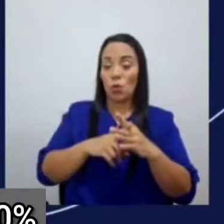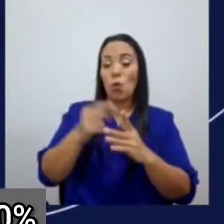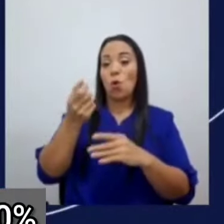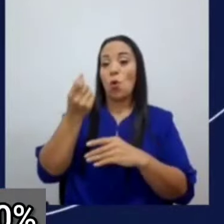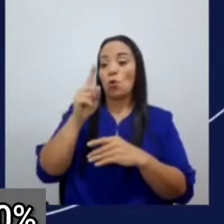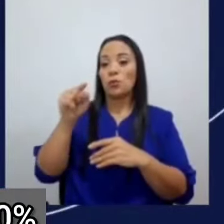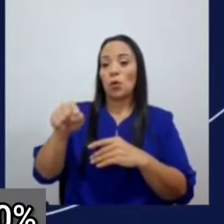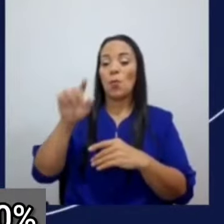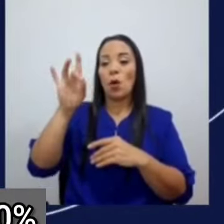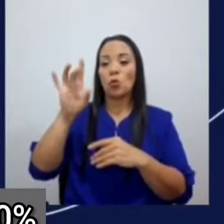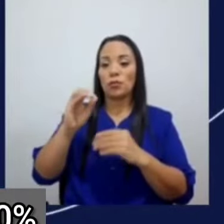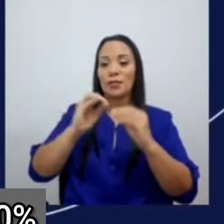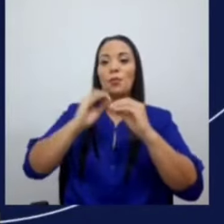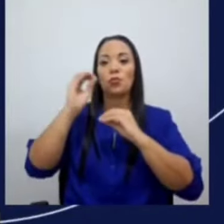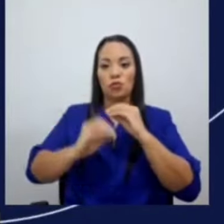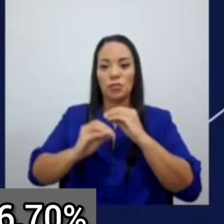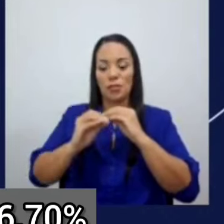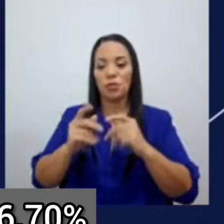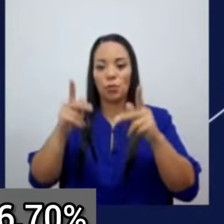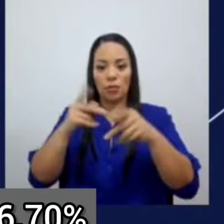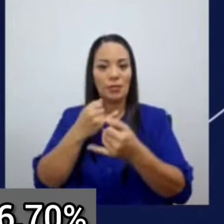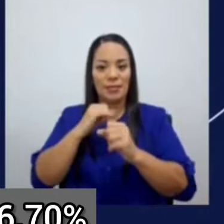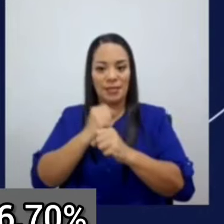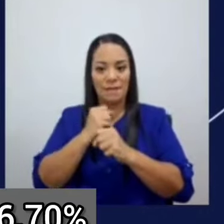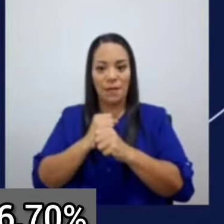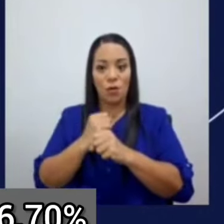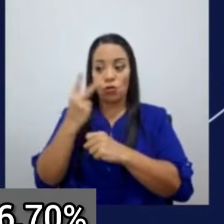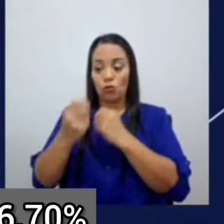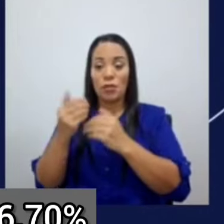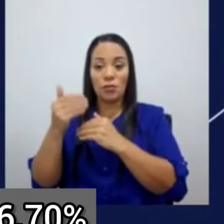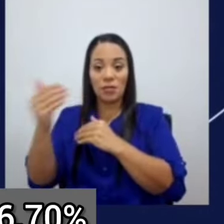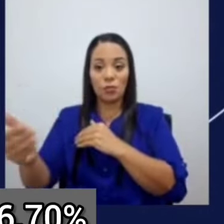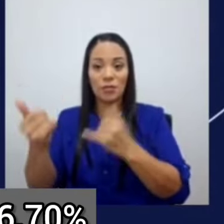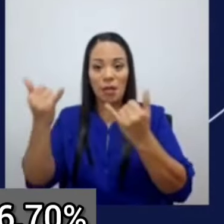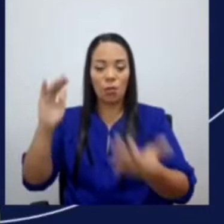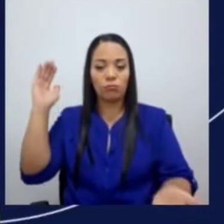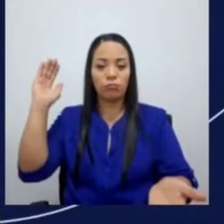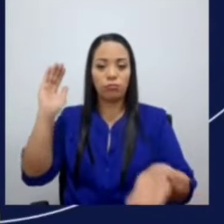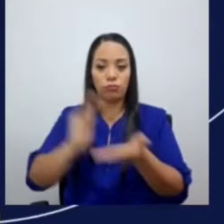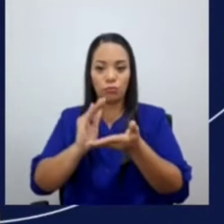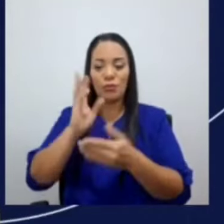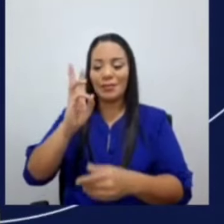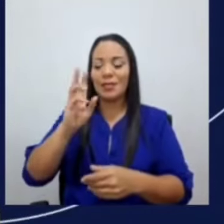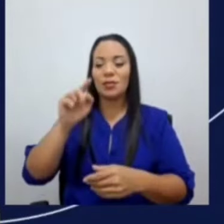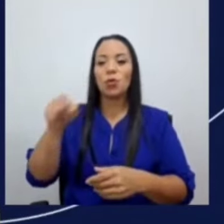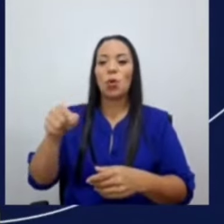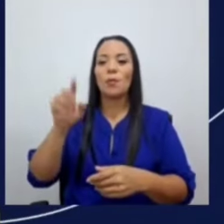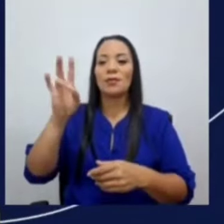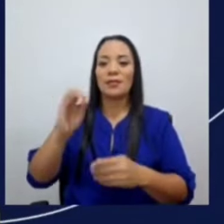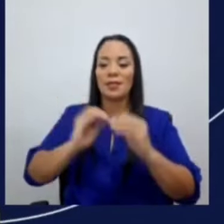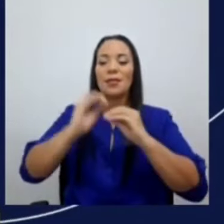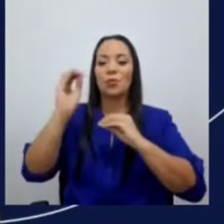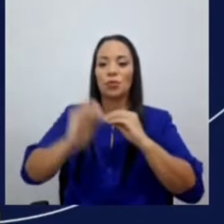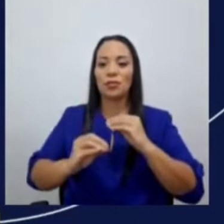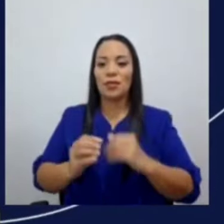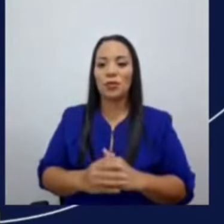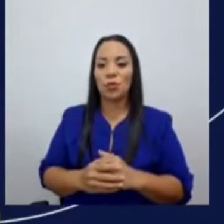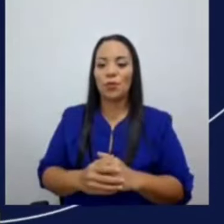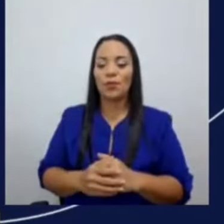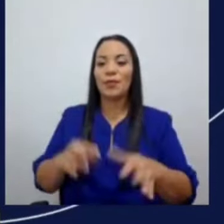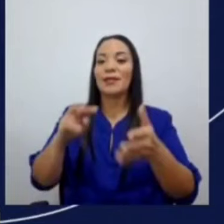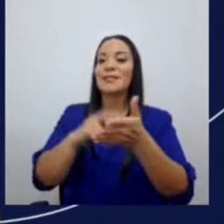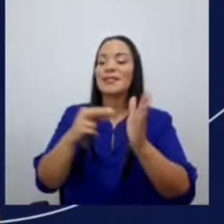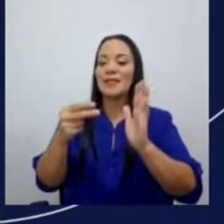11.80%, pero dos años después, esta se posiciona en un 6.70%, lo que